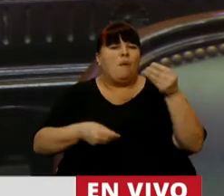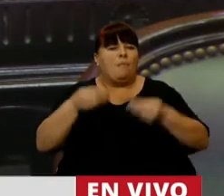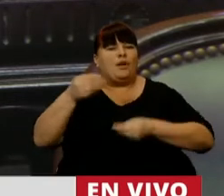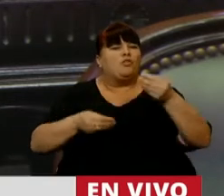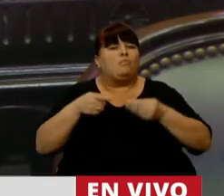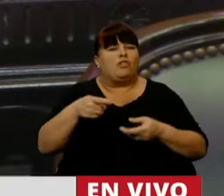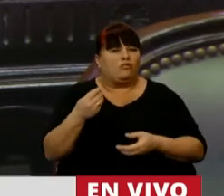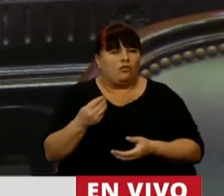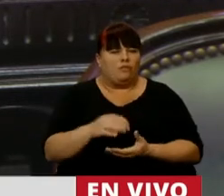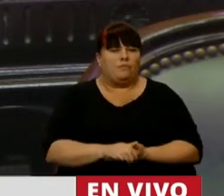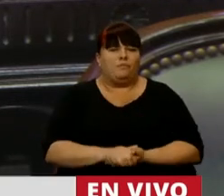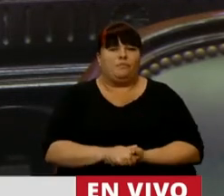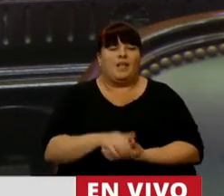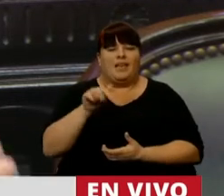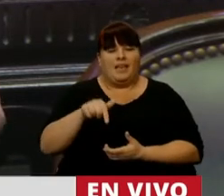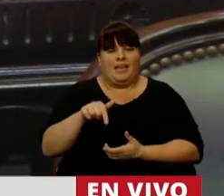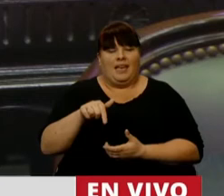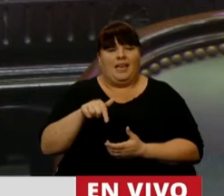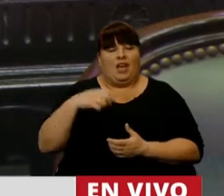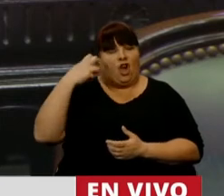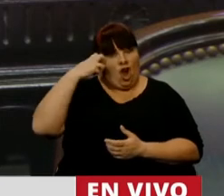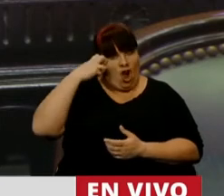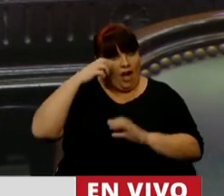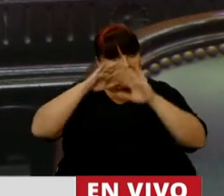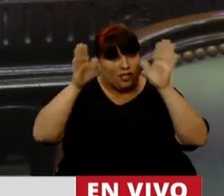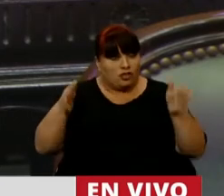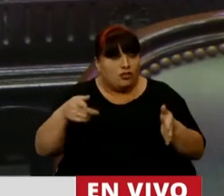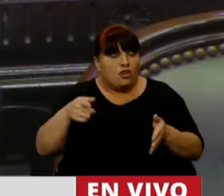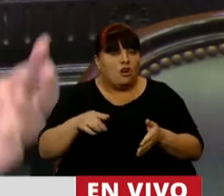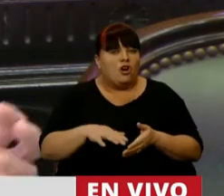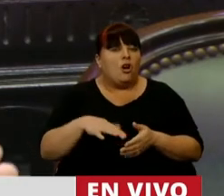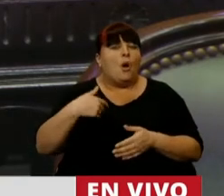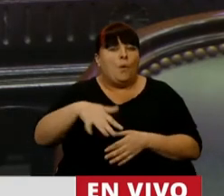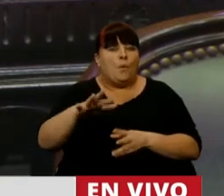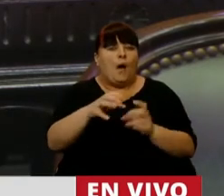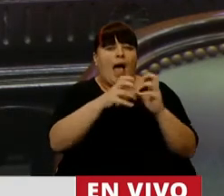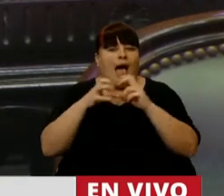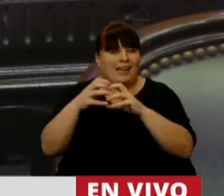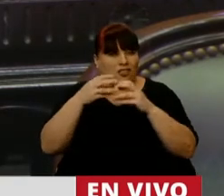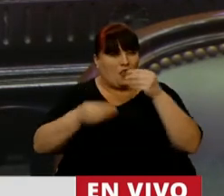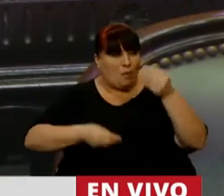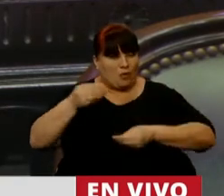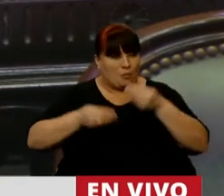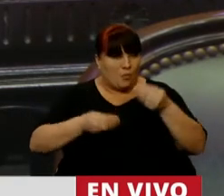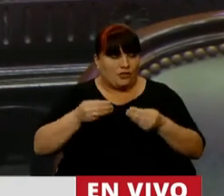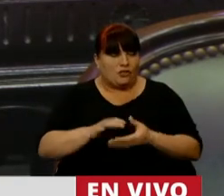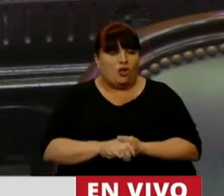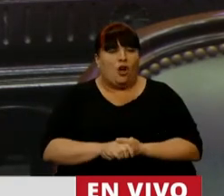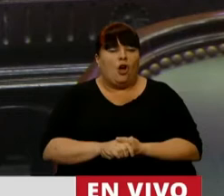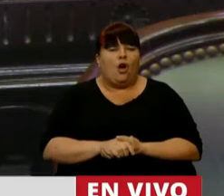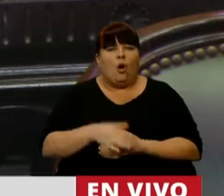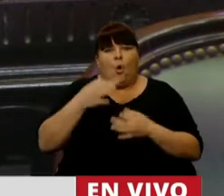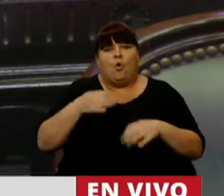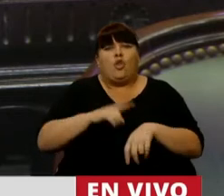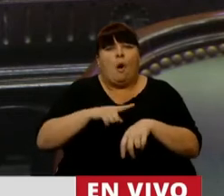presupuesto es que este Parlamento va a tratar este presupuesto en una